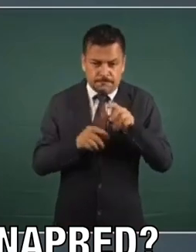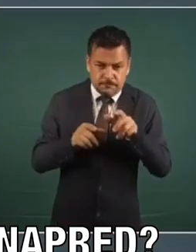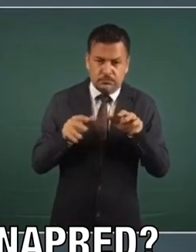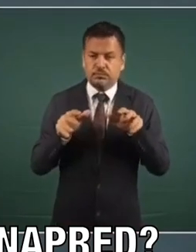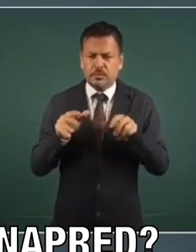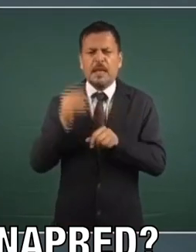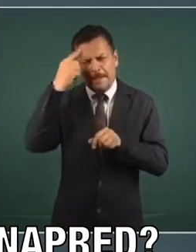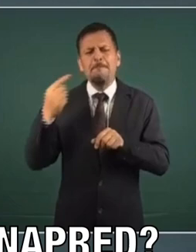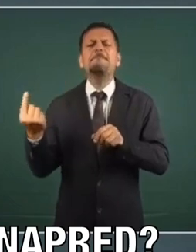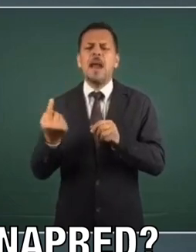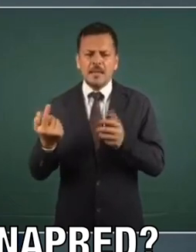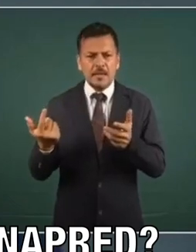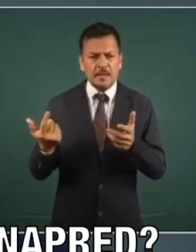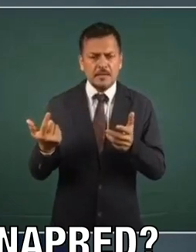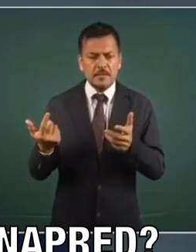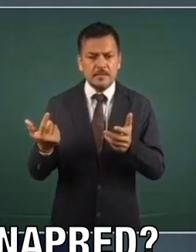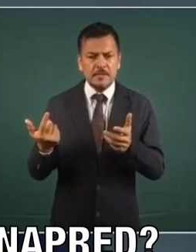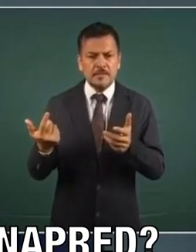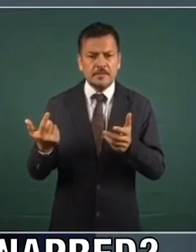¿Para qué?